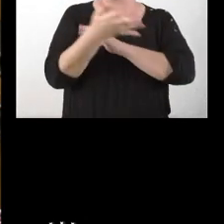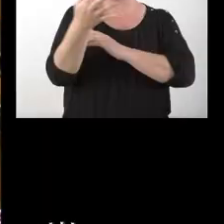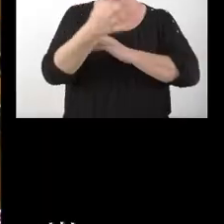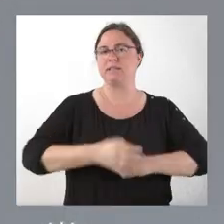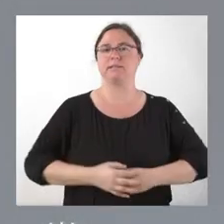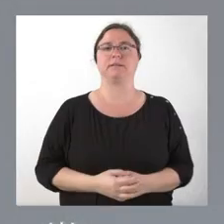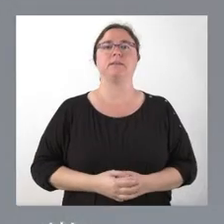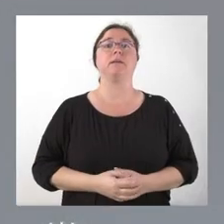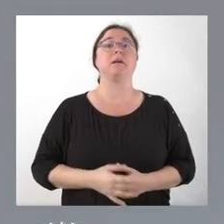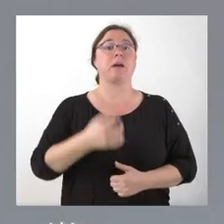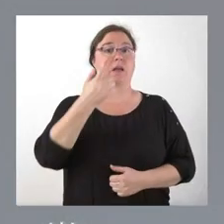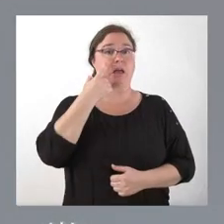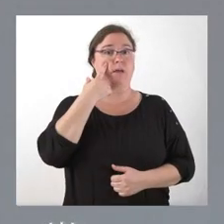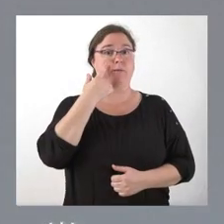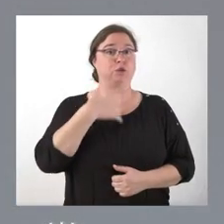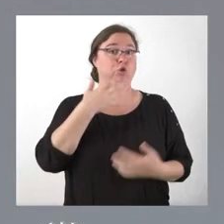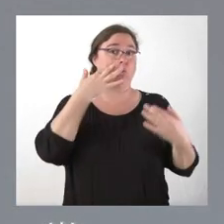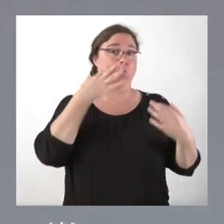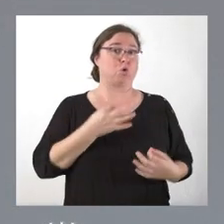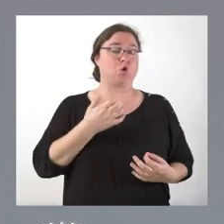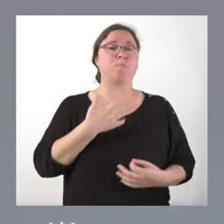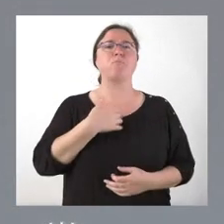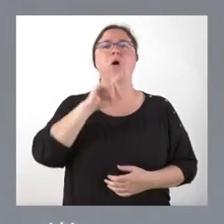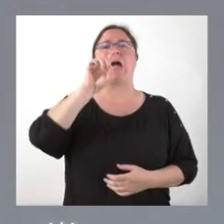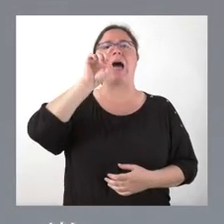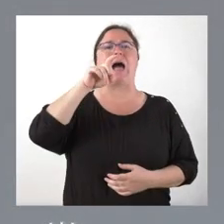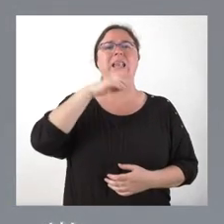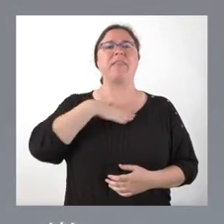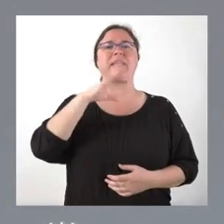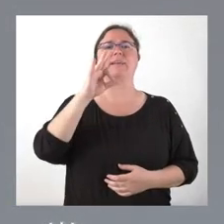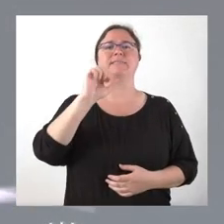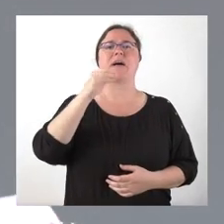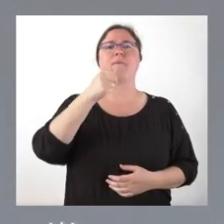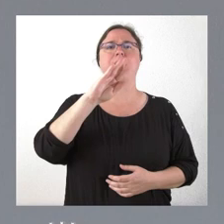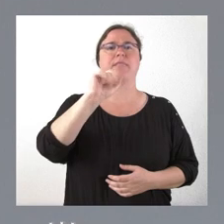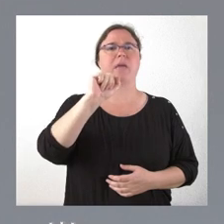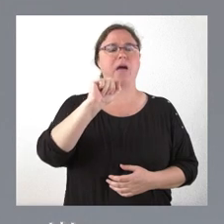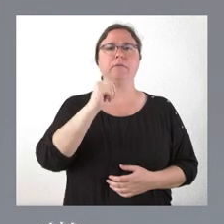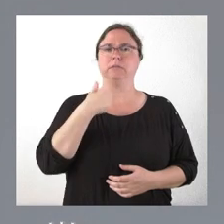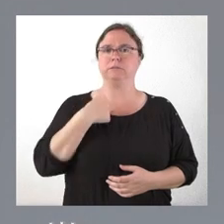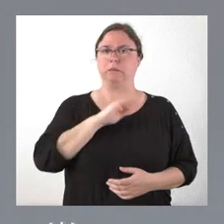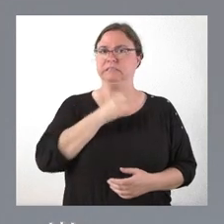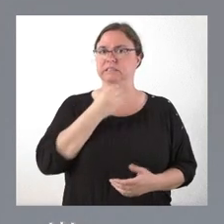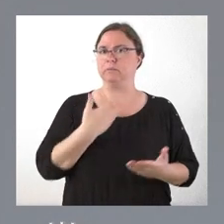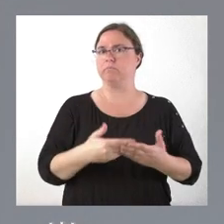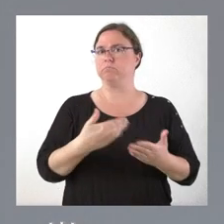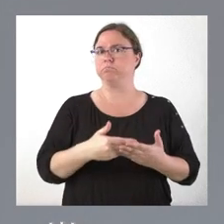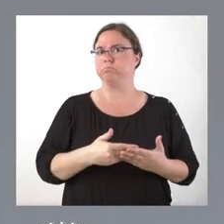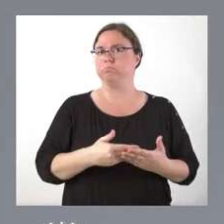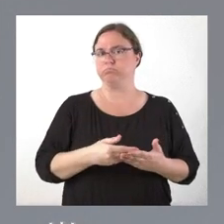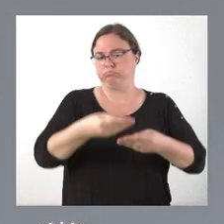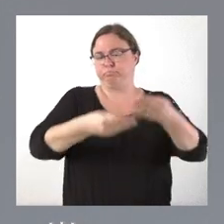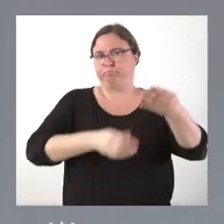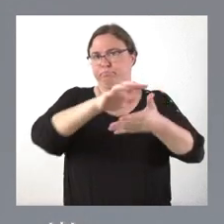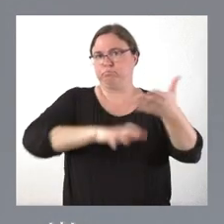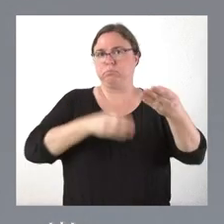Vamos a ver. Yo creo que, por ejemplo, el Águila de Sagardía está bastante bien documentado. Pero se tiene que